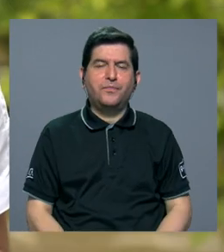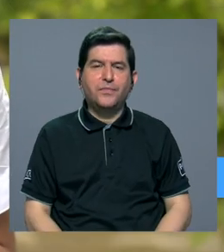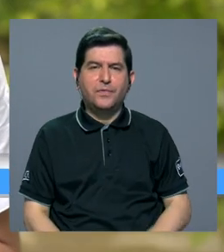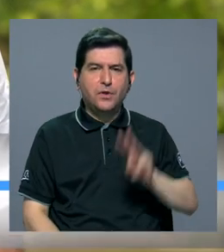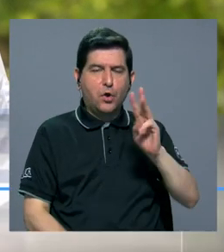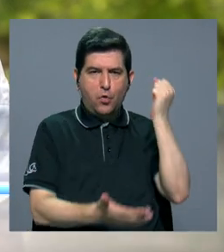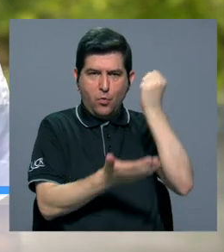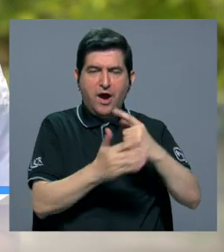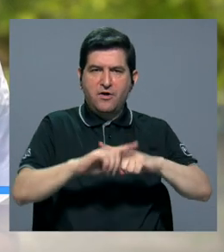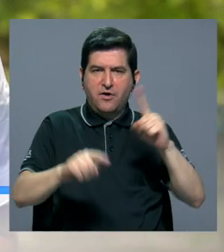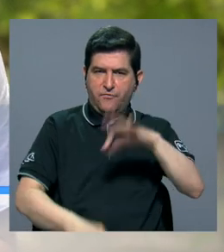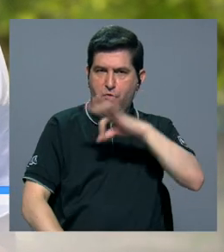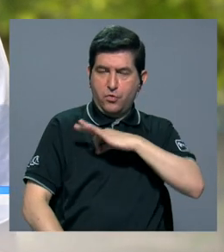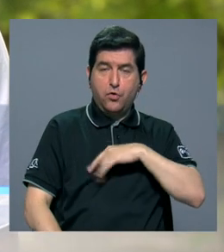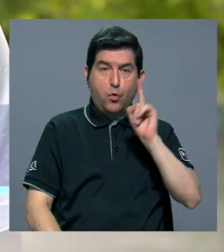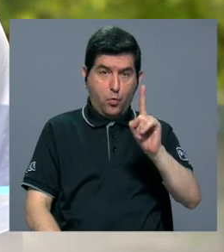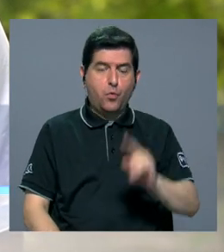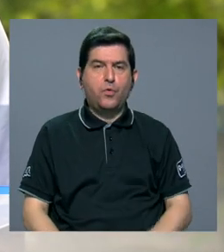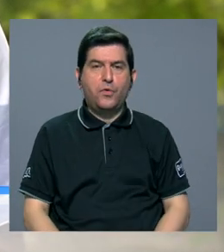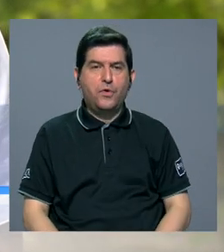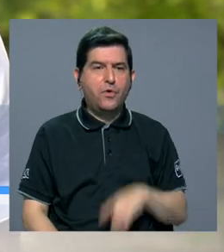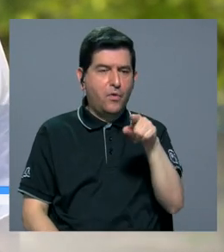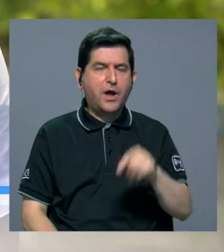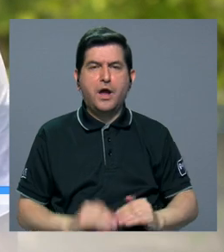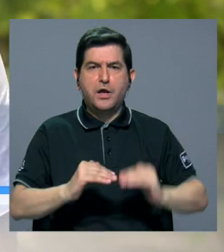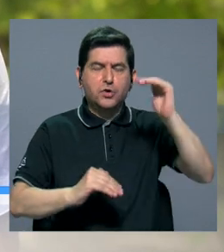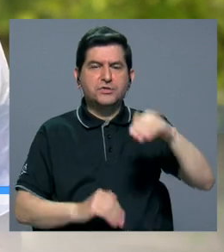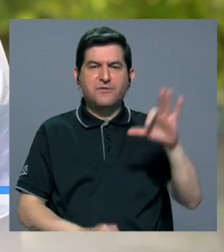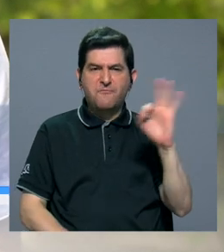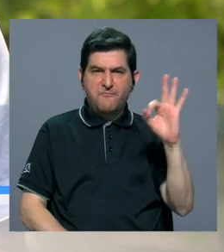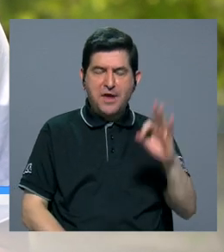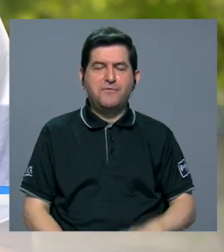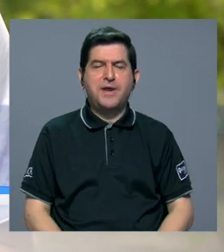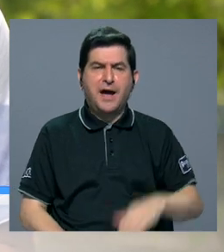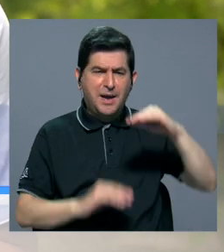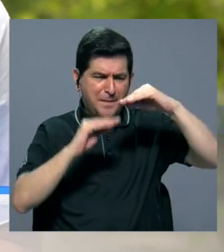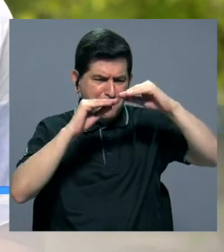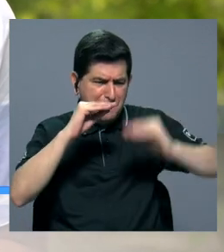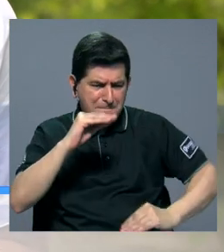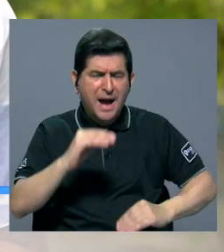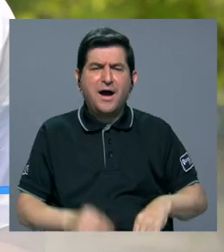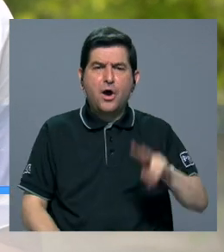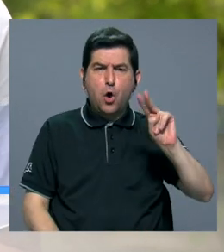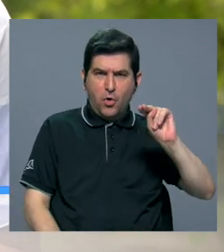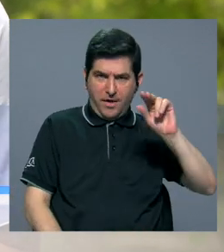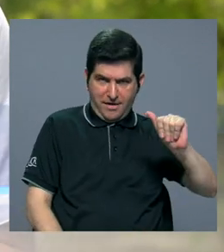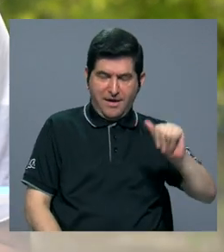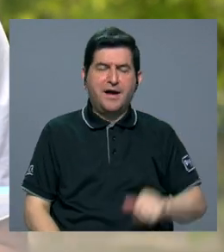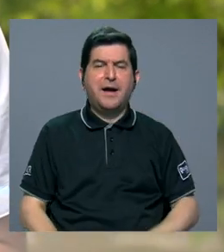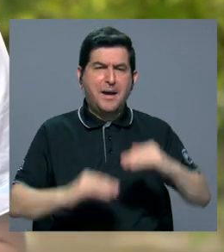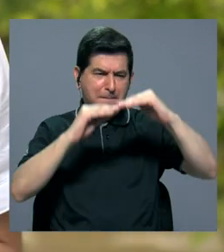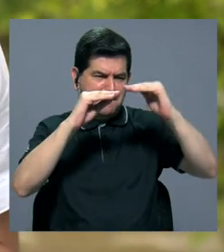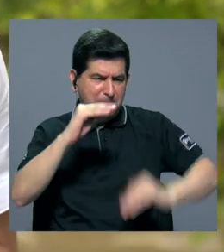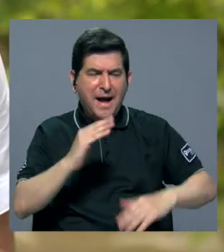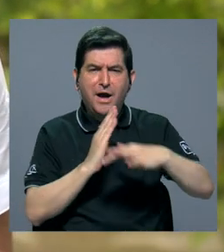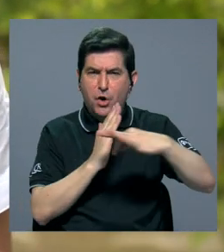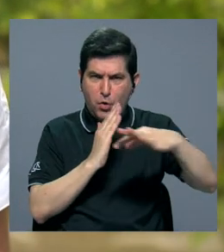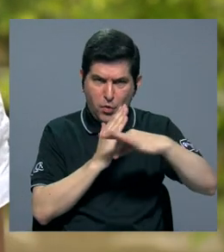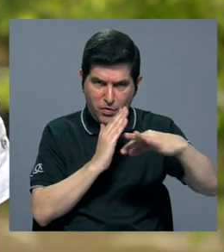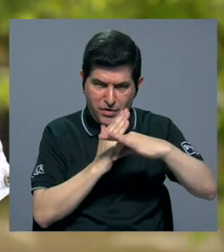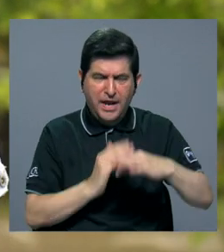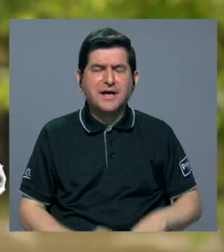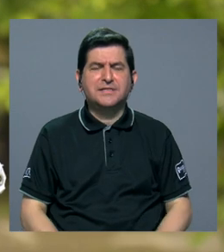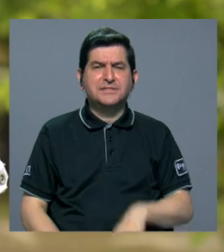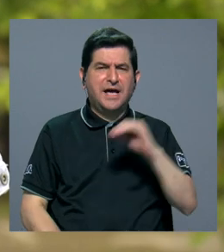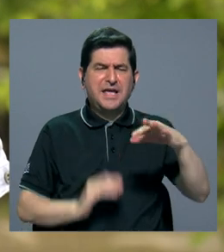tienen distintos beneficios, uno de ellos es que son Waffles altos en fibra, tienen un bajo contenido de sodio, tienen un bajo contenido de grasa, un bajo